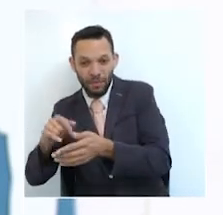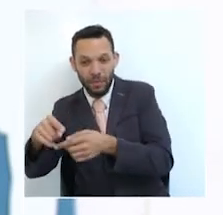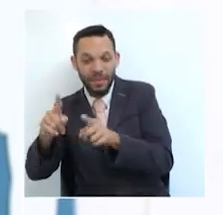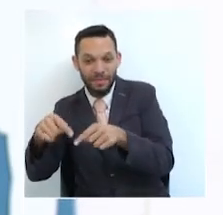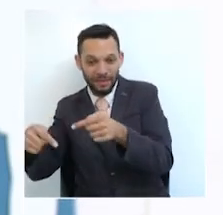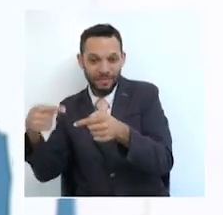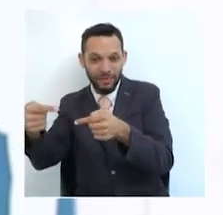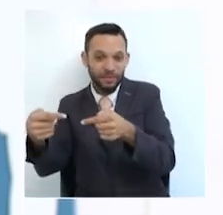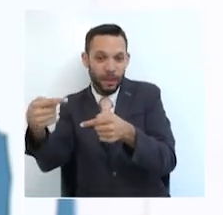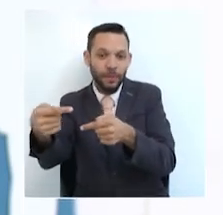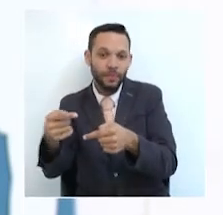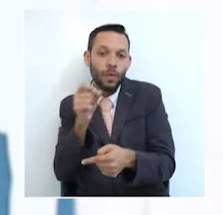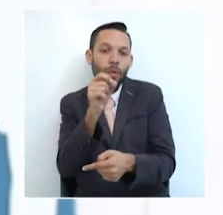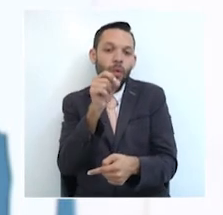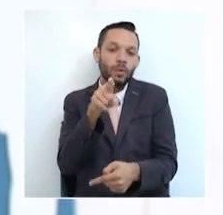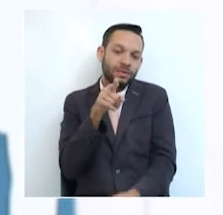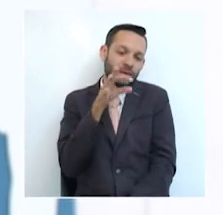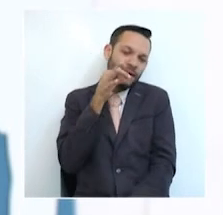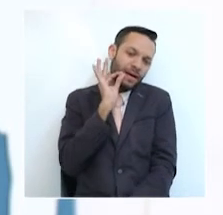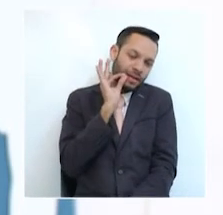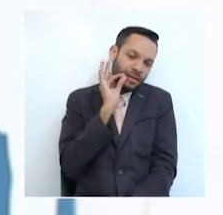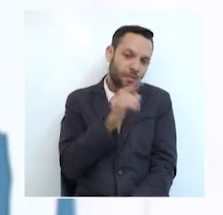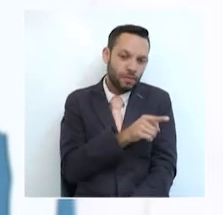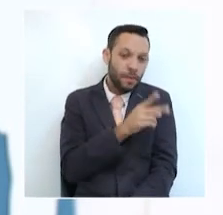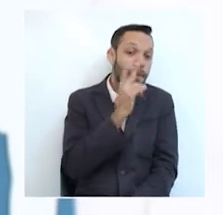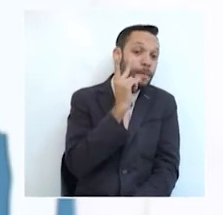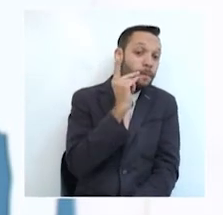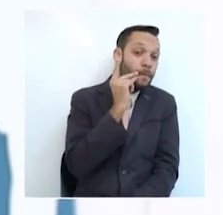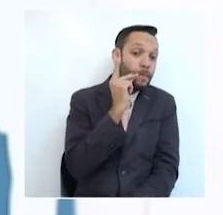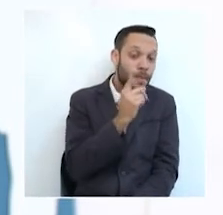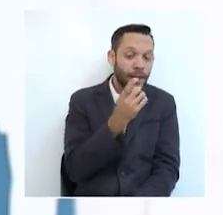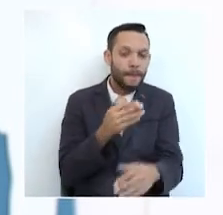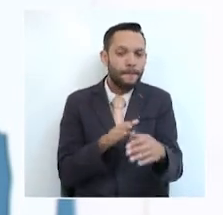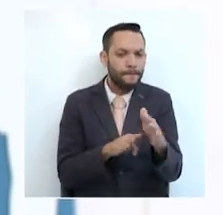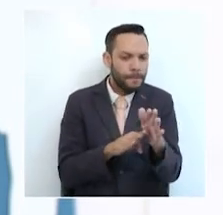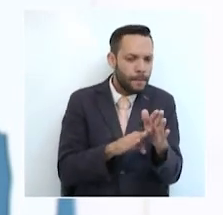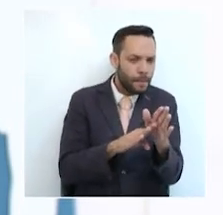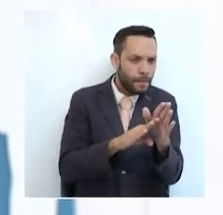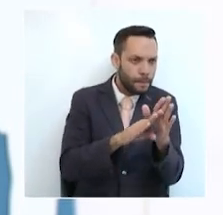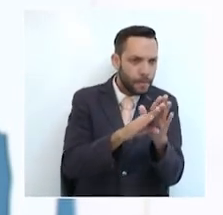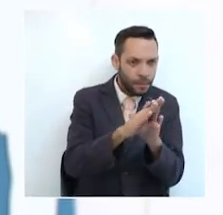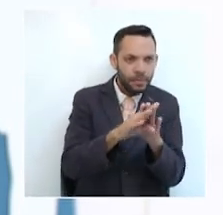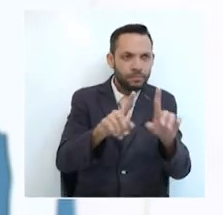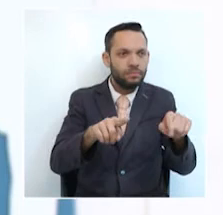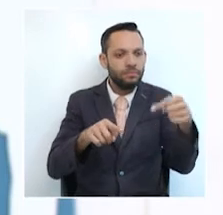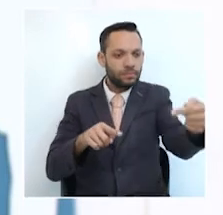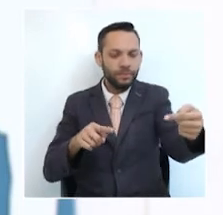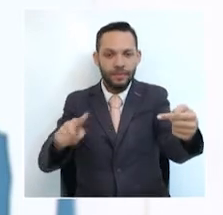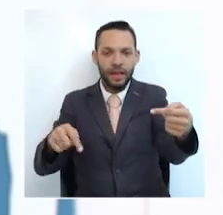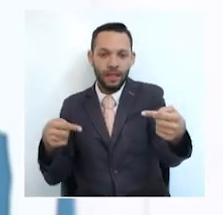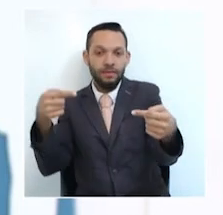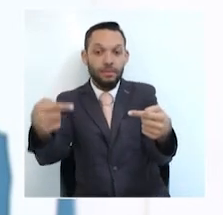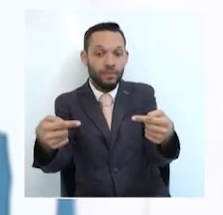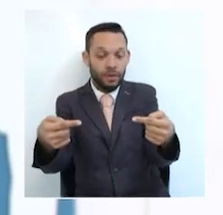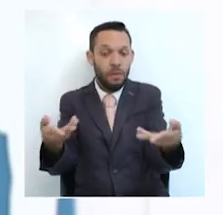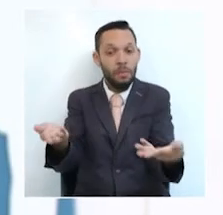citado saldrá la otra. Pero por ahí, si Pereira supera a Pasto y Once Caldas también avanza, se encontrarían en la fase semifinal. Sería